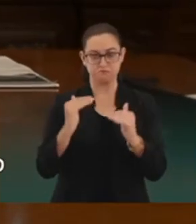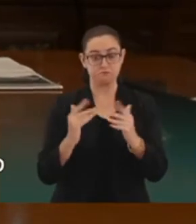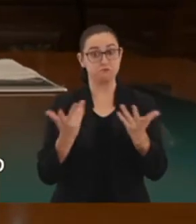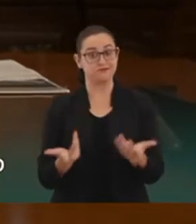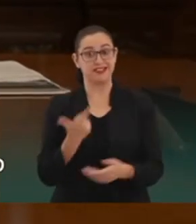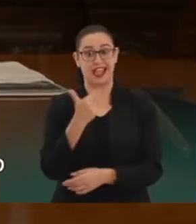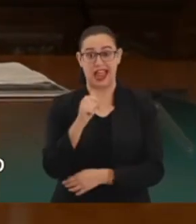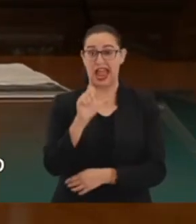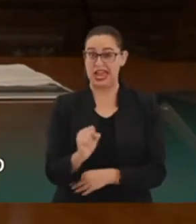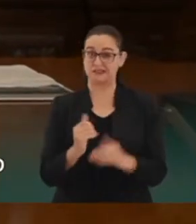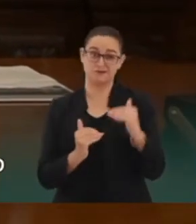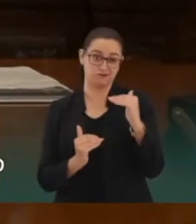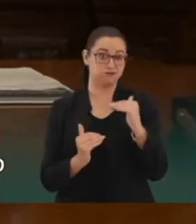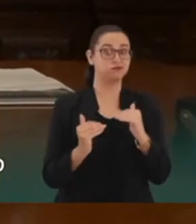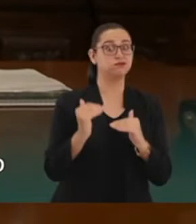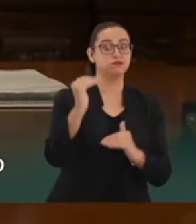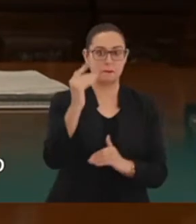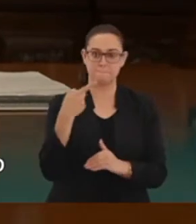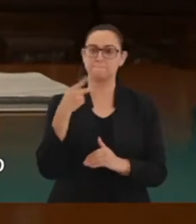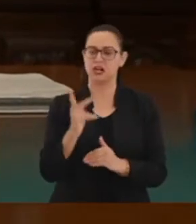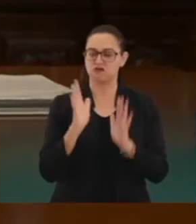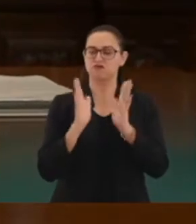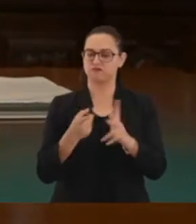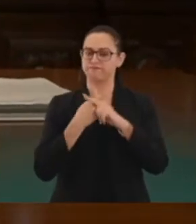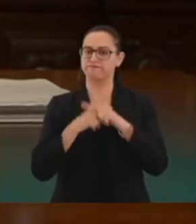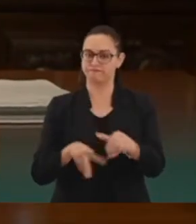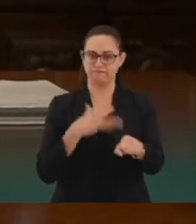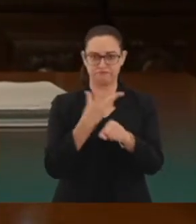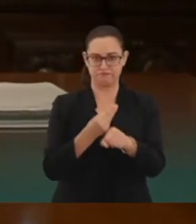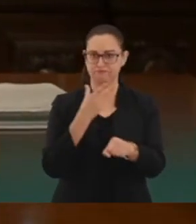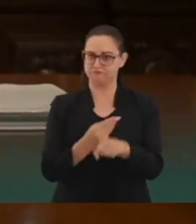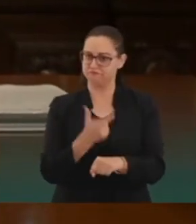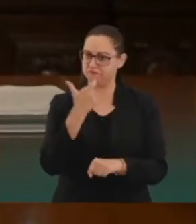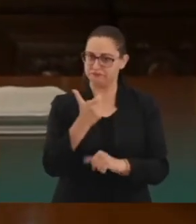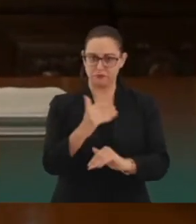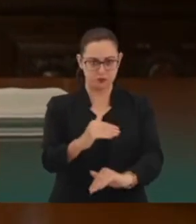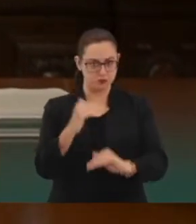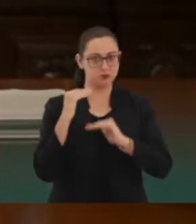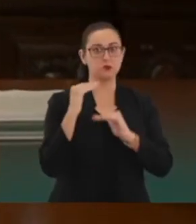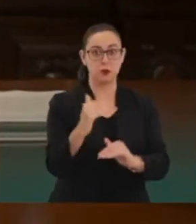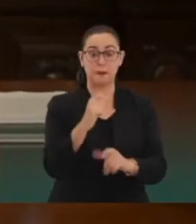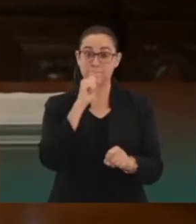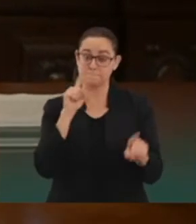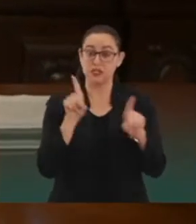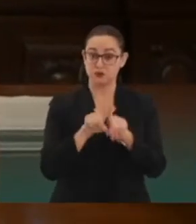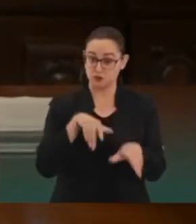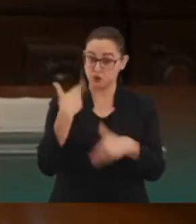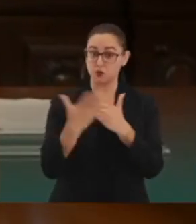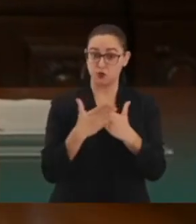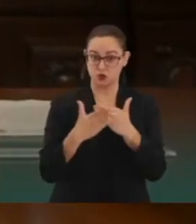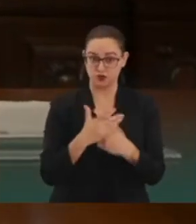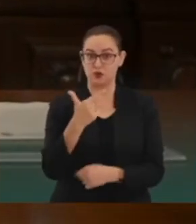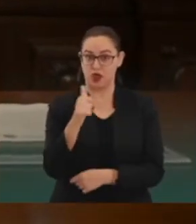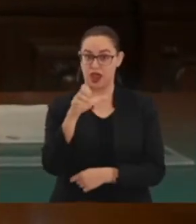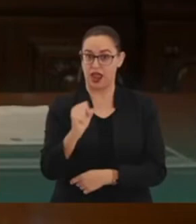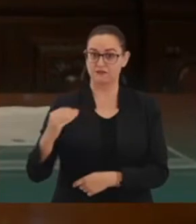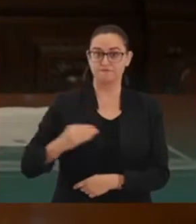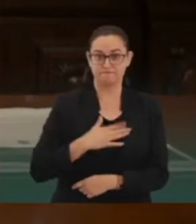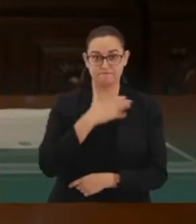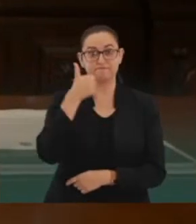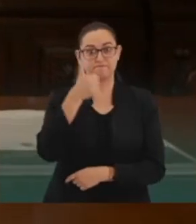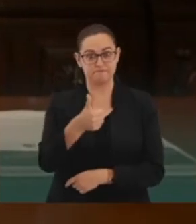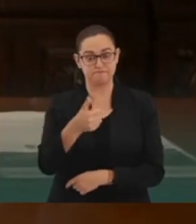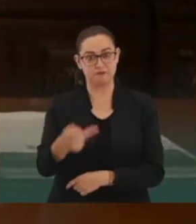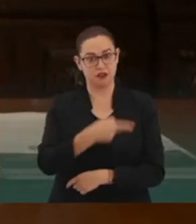Y el incremento del gas ya se está corrigiendo porque se establecieron precios máximos y porque ya viene gas